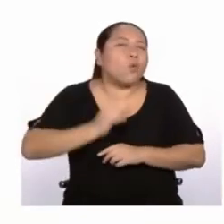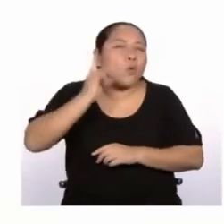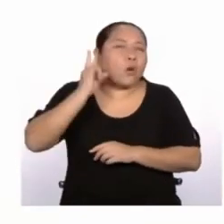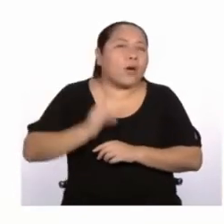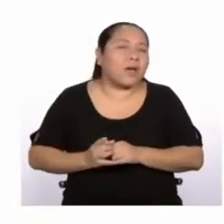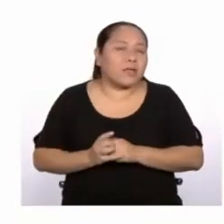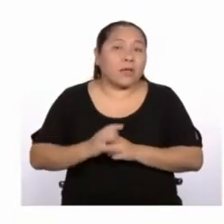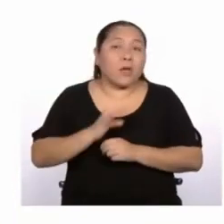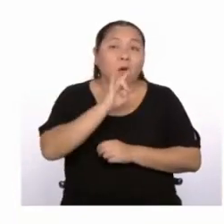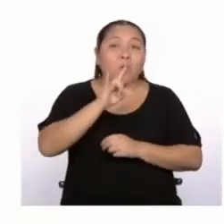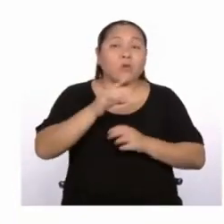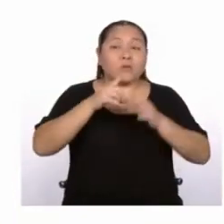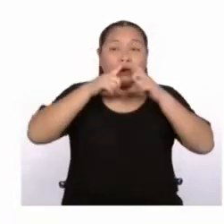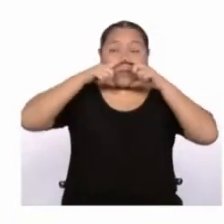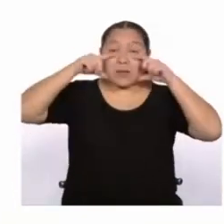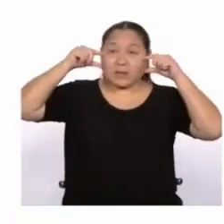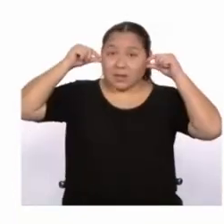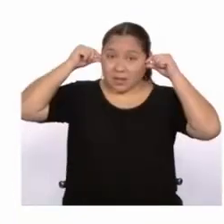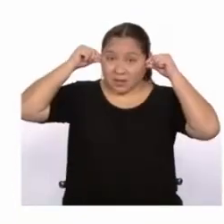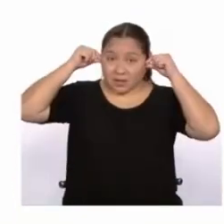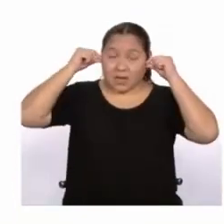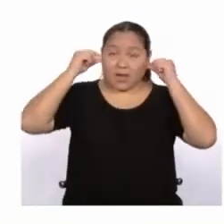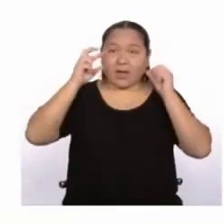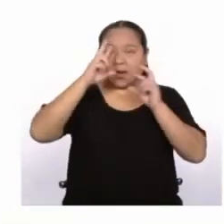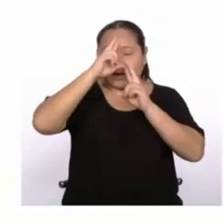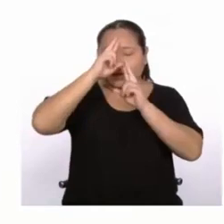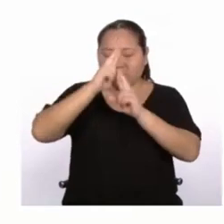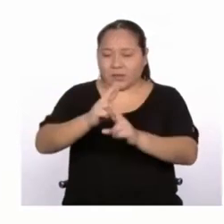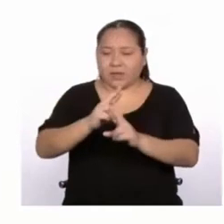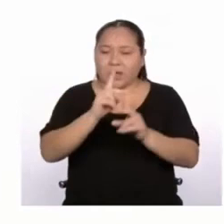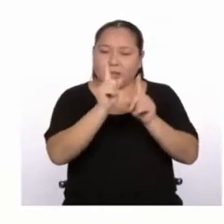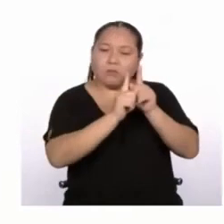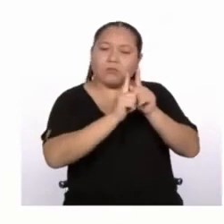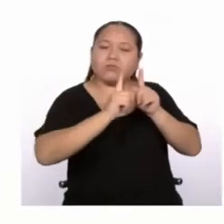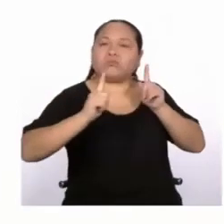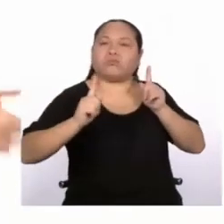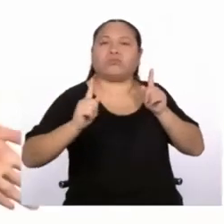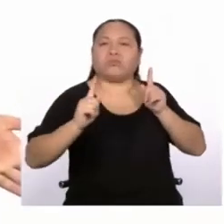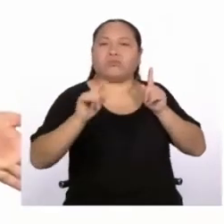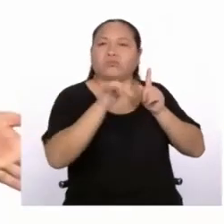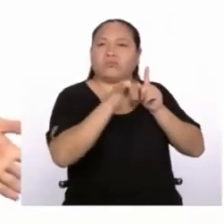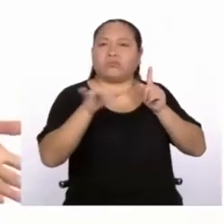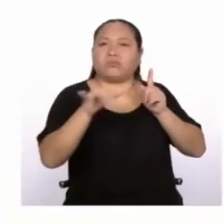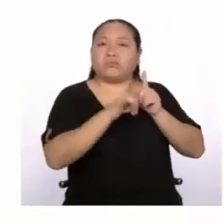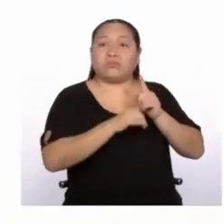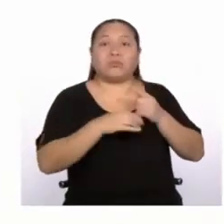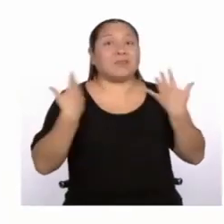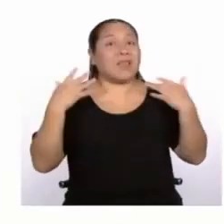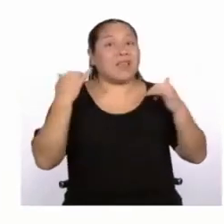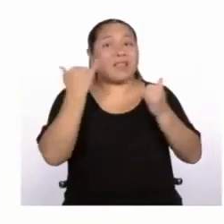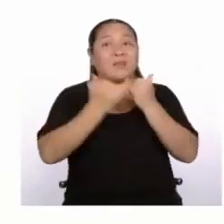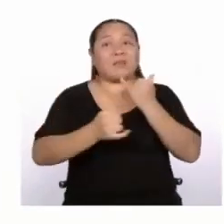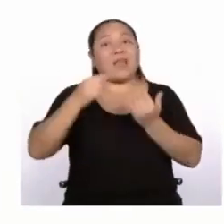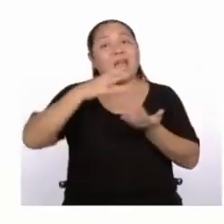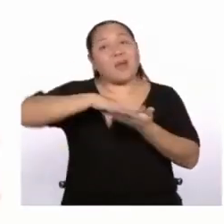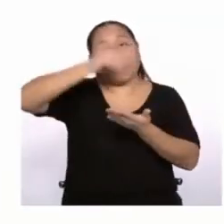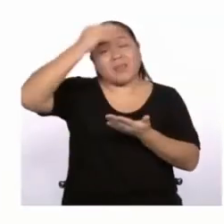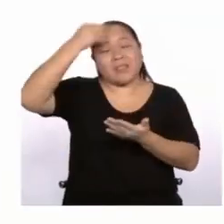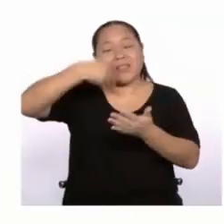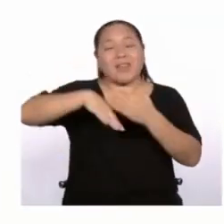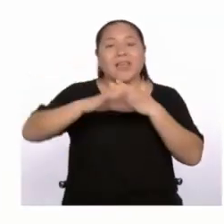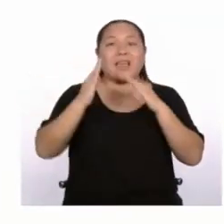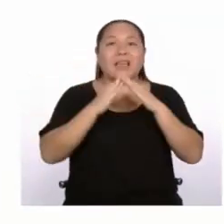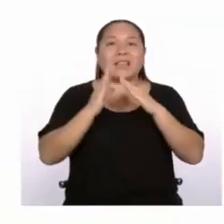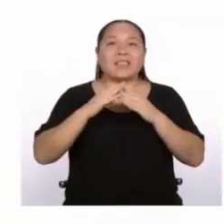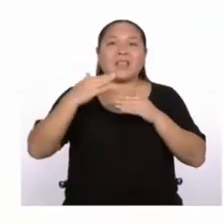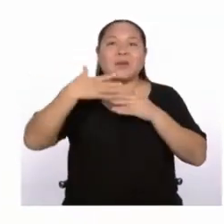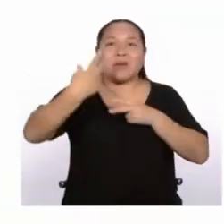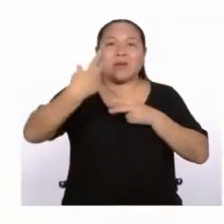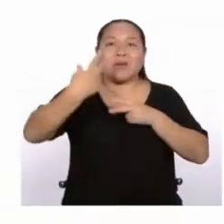usando su mascarilla y respetando el metro de distancia como mínimo. Esto fue todo por hoy en Aprende en Casa. Nosotros nos vemos en una siguiente edición.